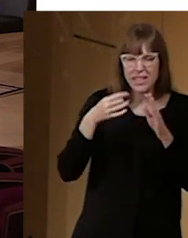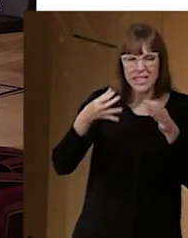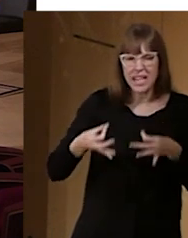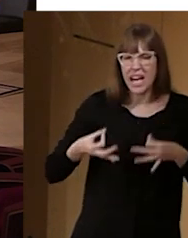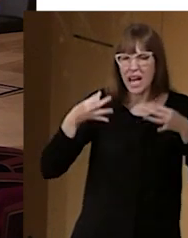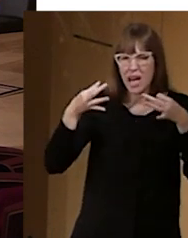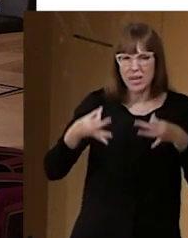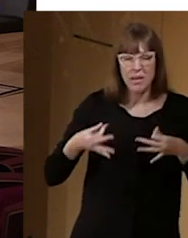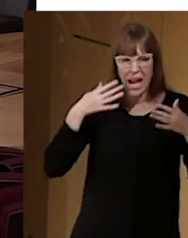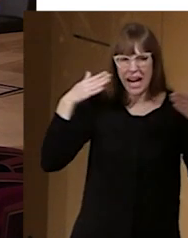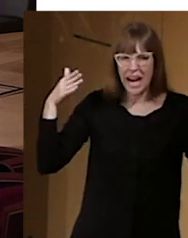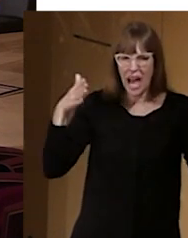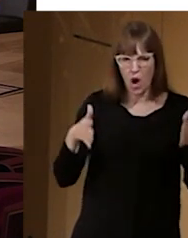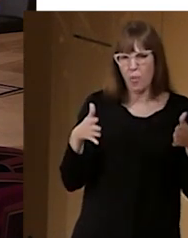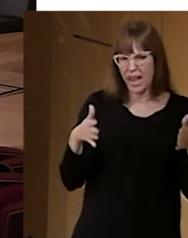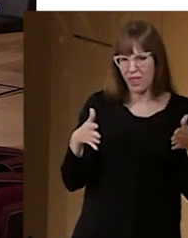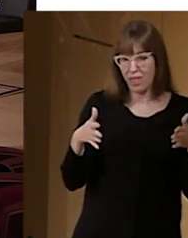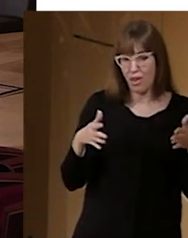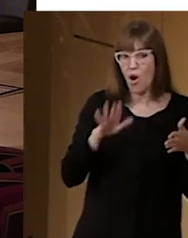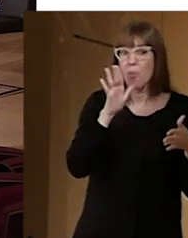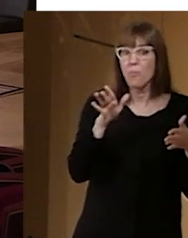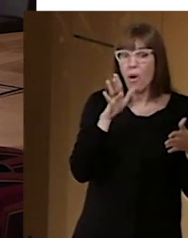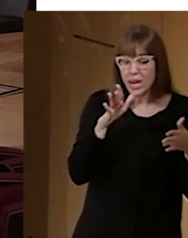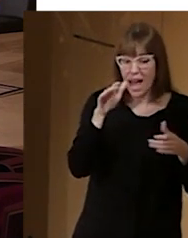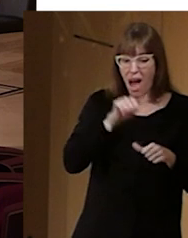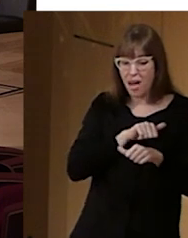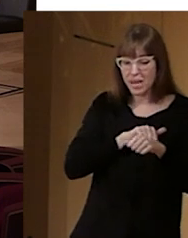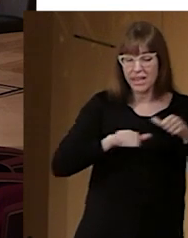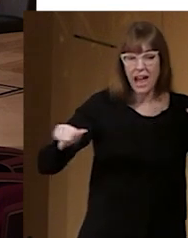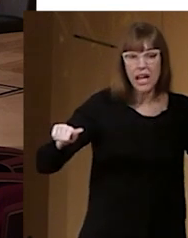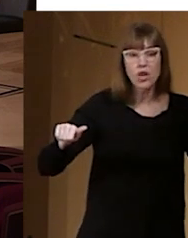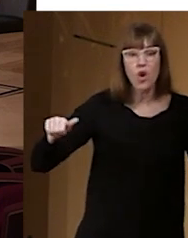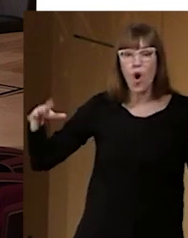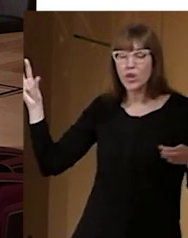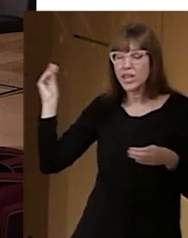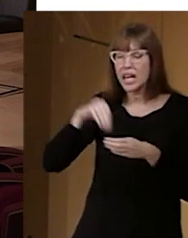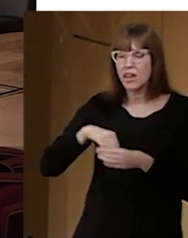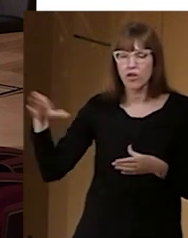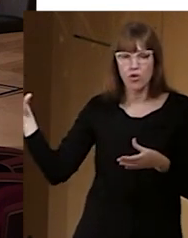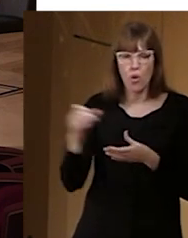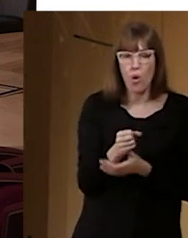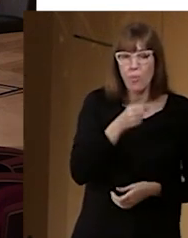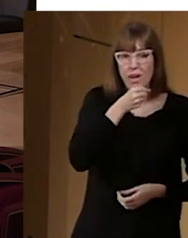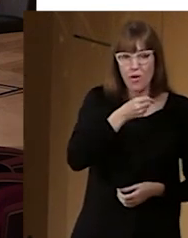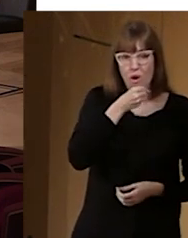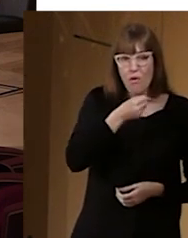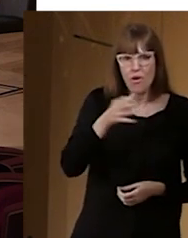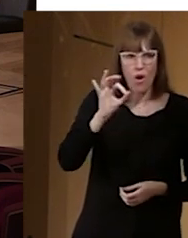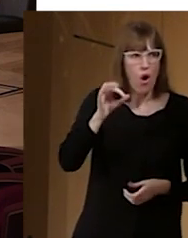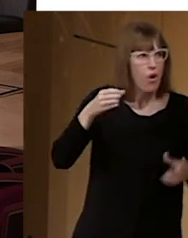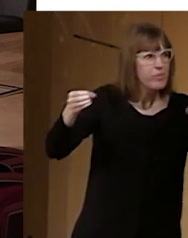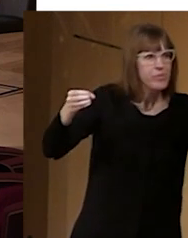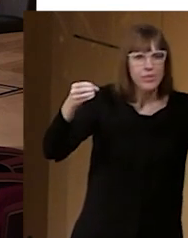a partir de ese momento ya todo el contenido que se celebra allí, todo que vaya microfonado o que se pueda captar con